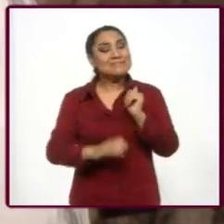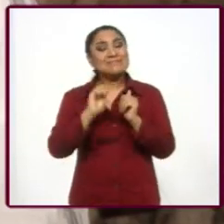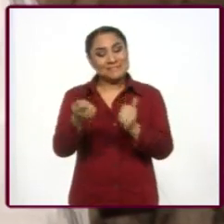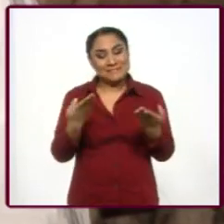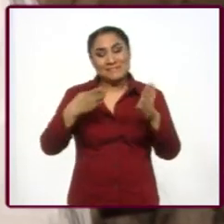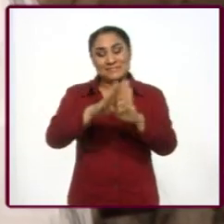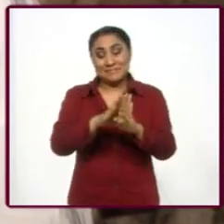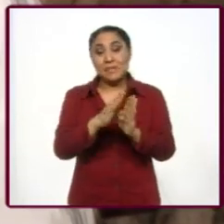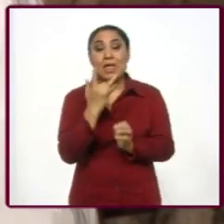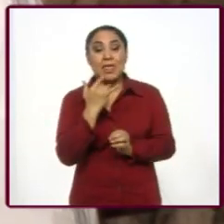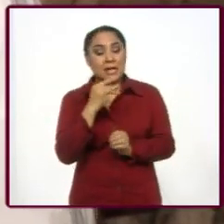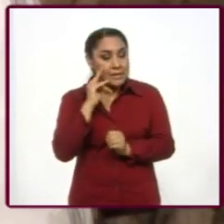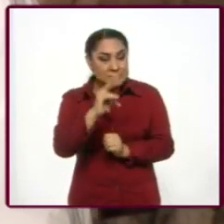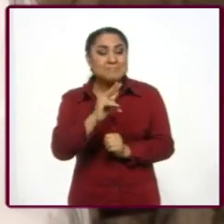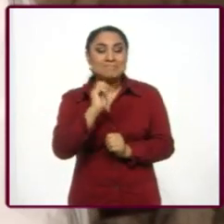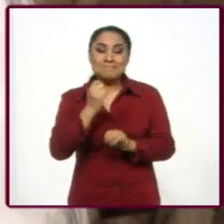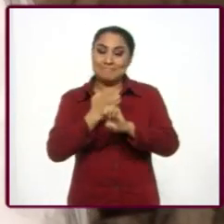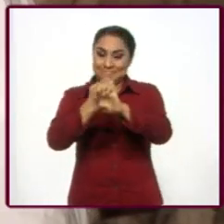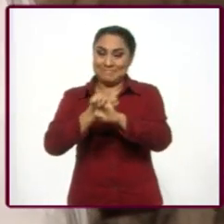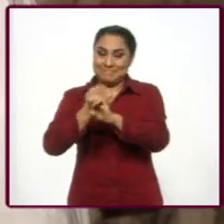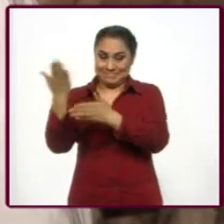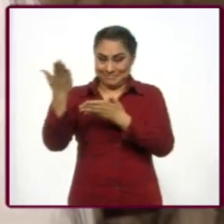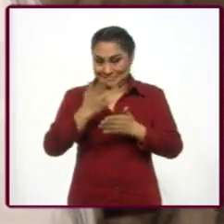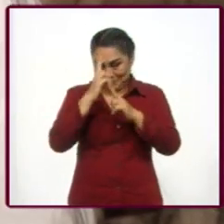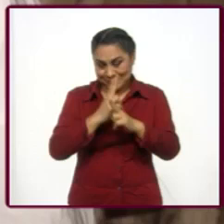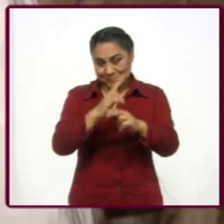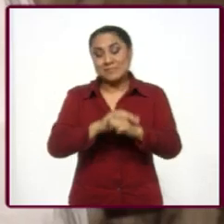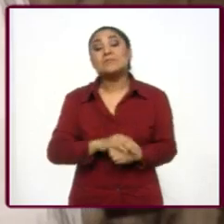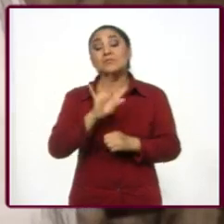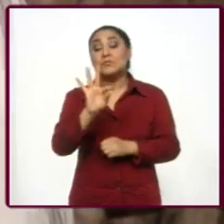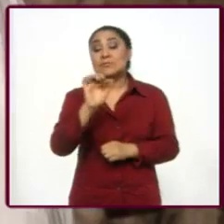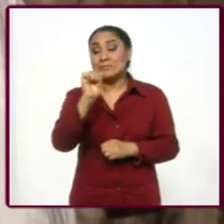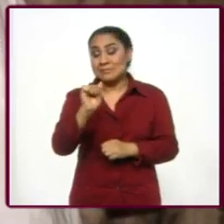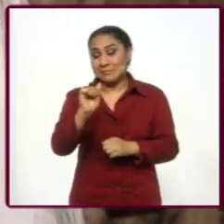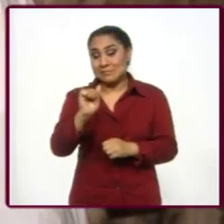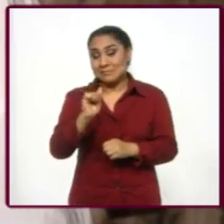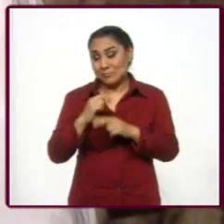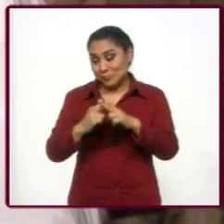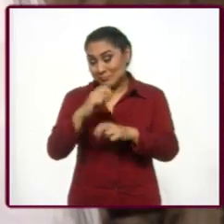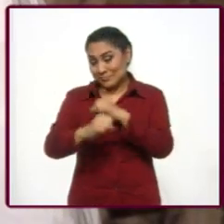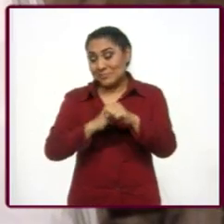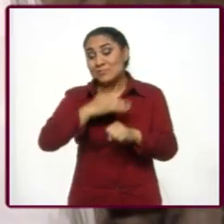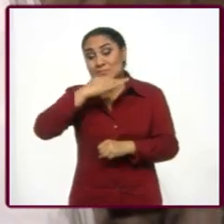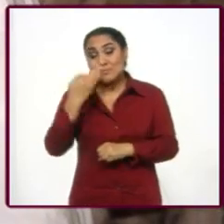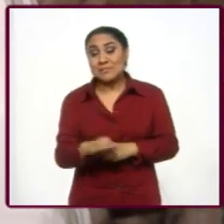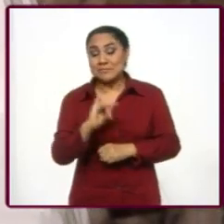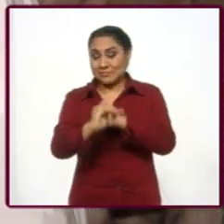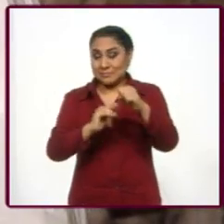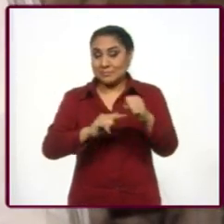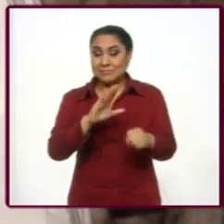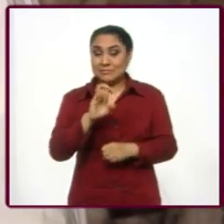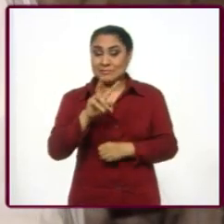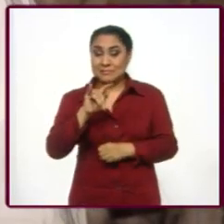espectáculo que propone el Estado Invitado de Honor. Así concluirá la cuadrajísima sexta edición del Festival Internacional Cervantino en